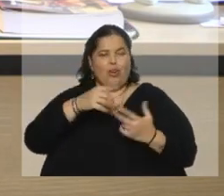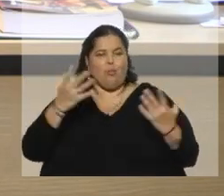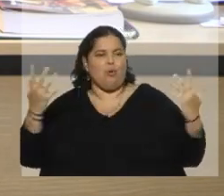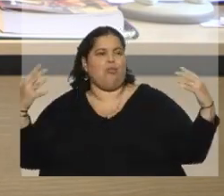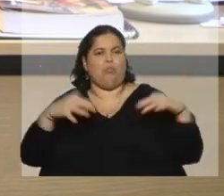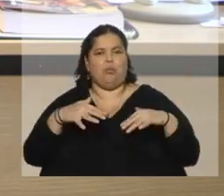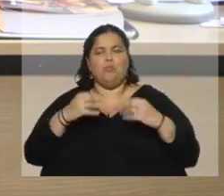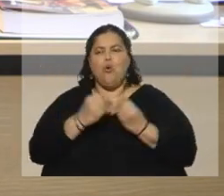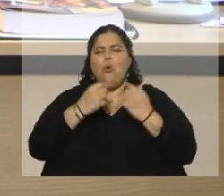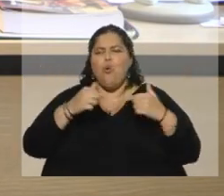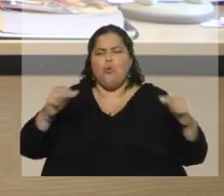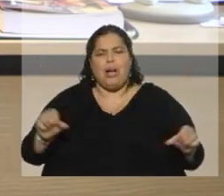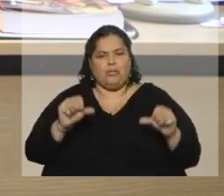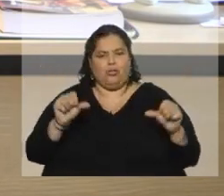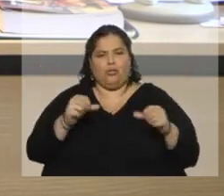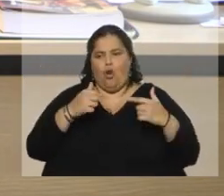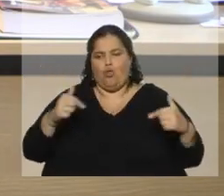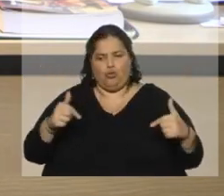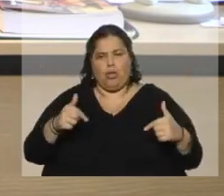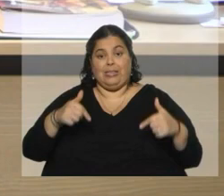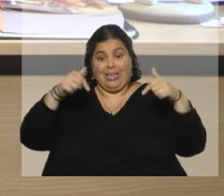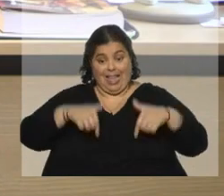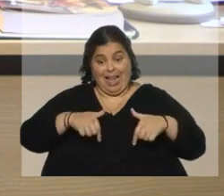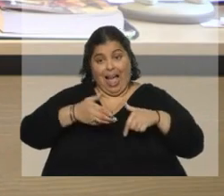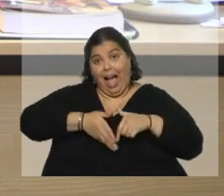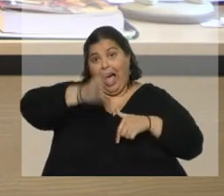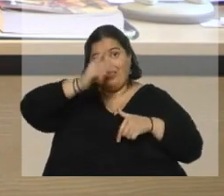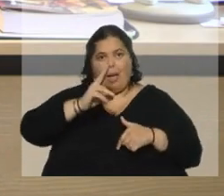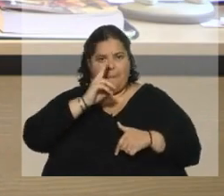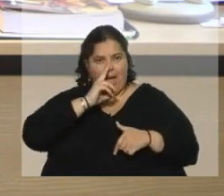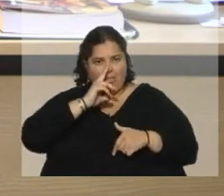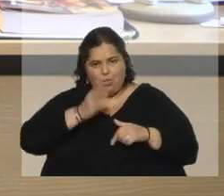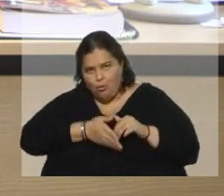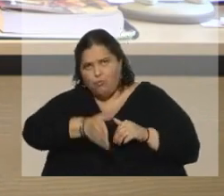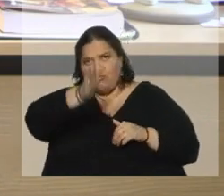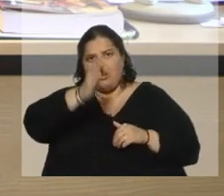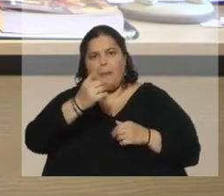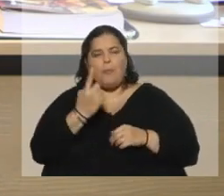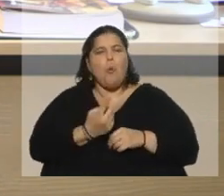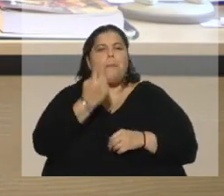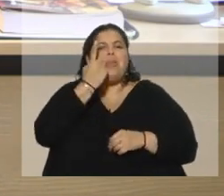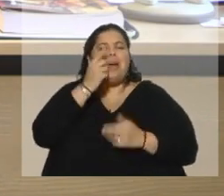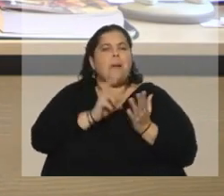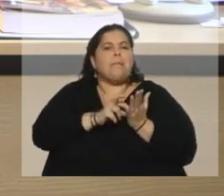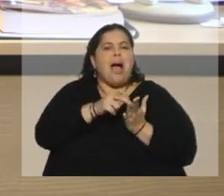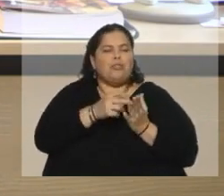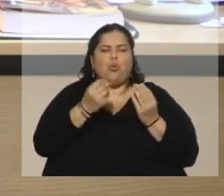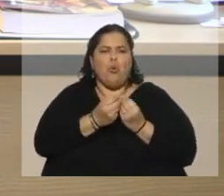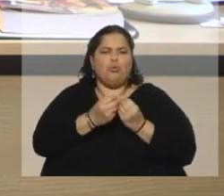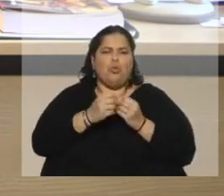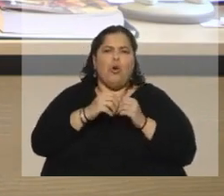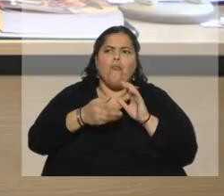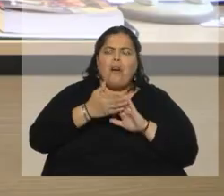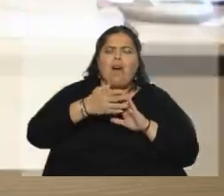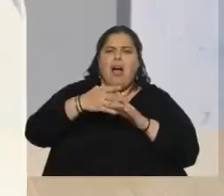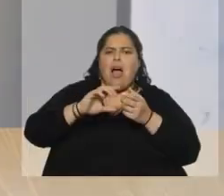de acciones, todo este corredor que va de acá a Estapando, entendemos que es el primer paso de un tejido industrial potente